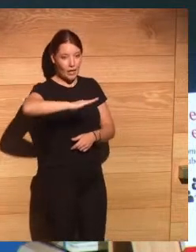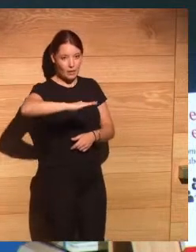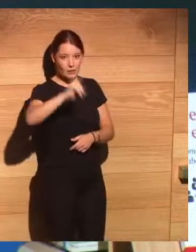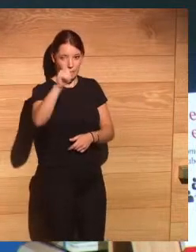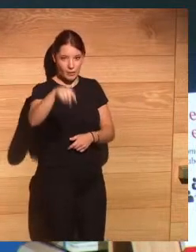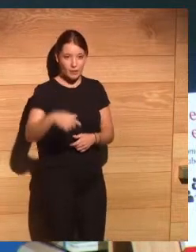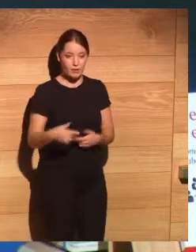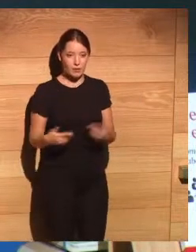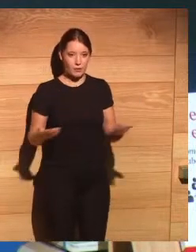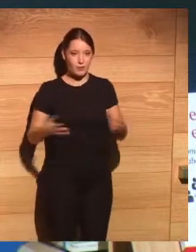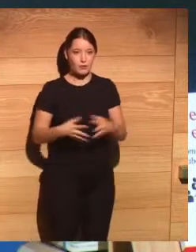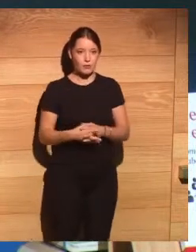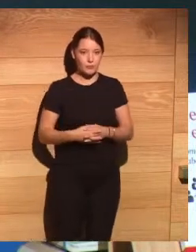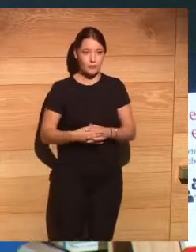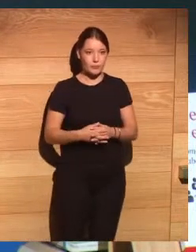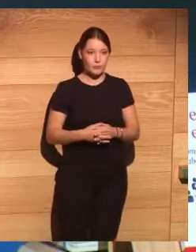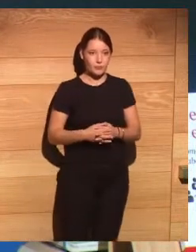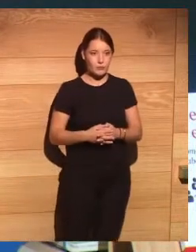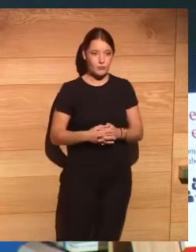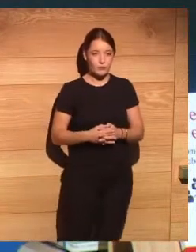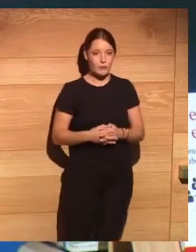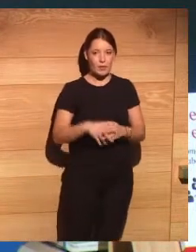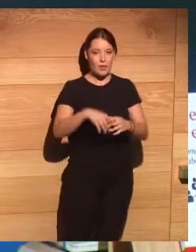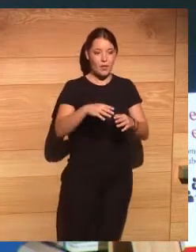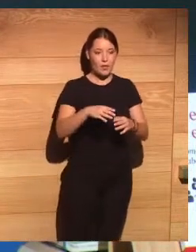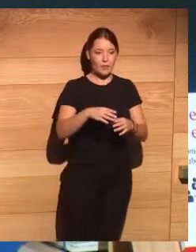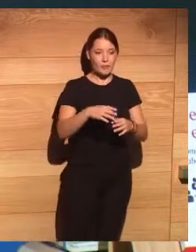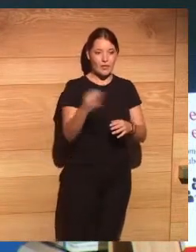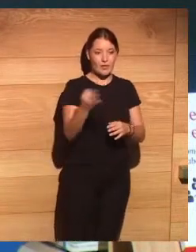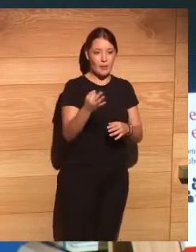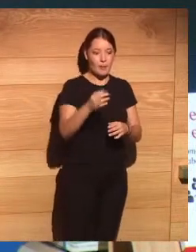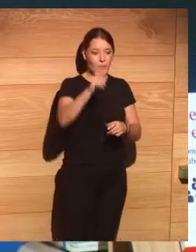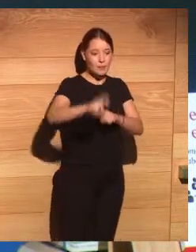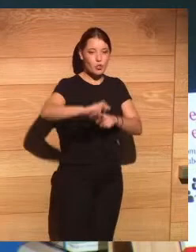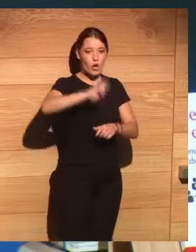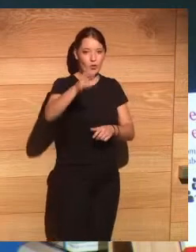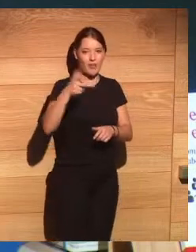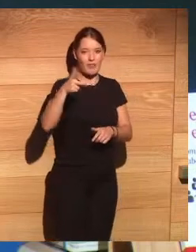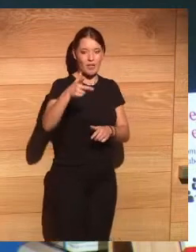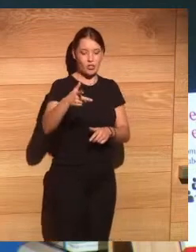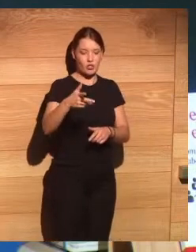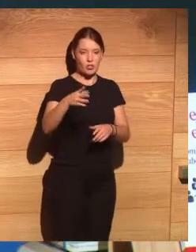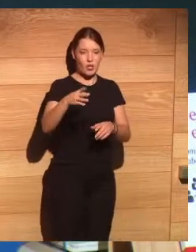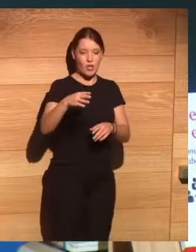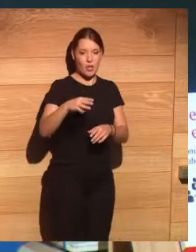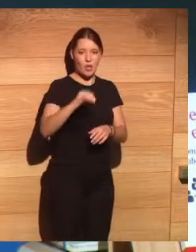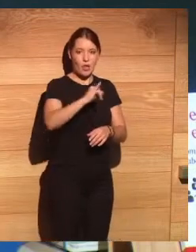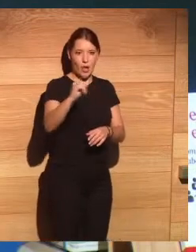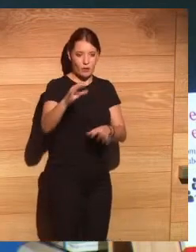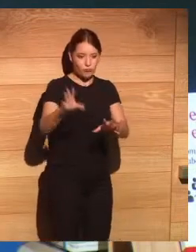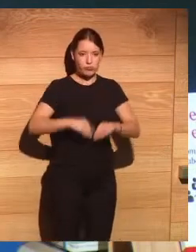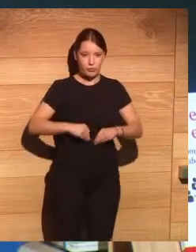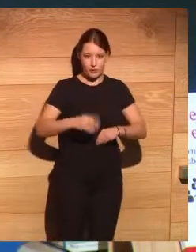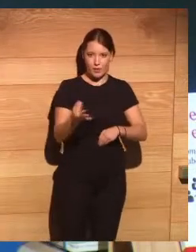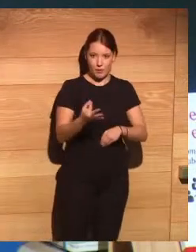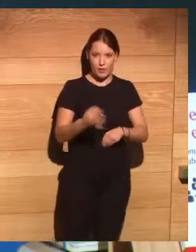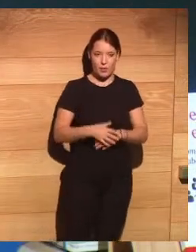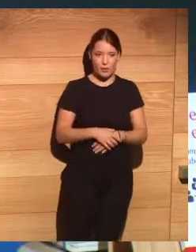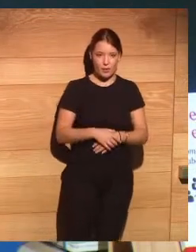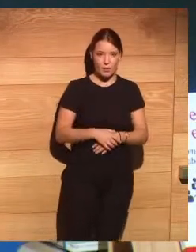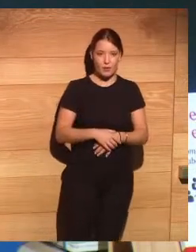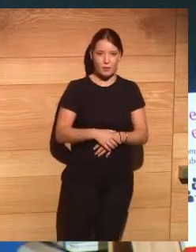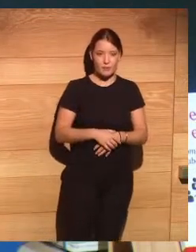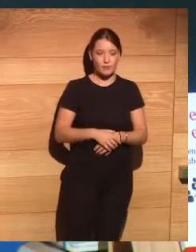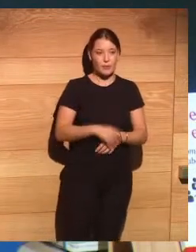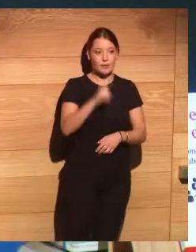del pragmatismo internacional aceptar que el otro tu interlocutor tiene derechos y que el interlocutor de un robot tiene derechos o hablar